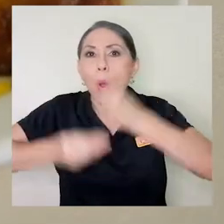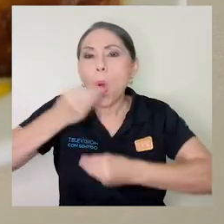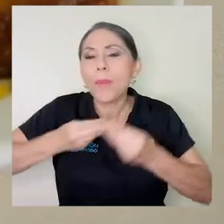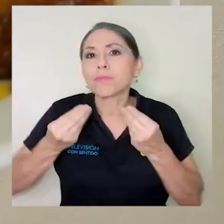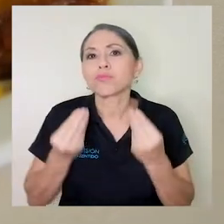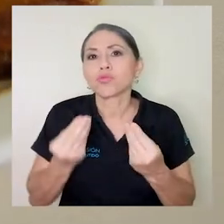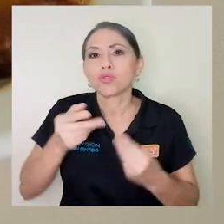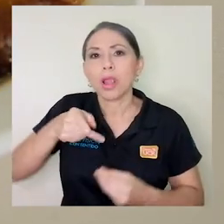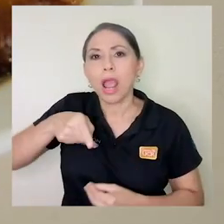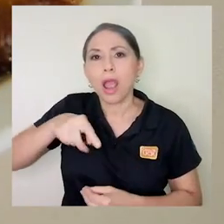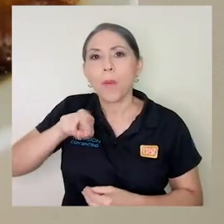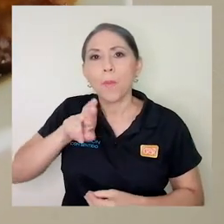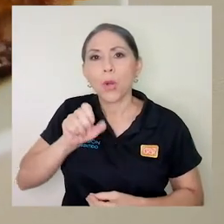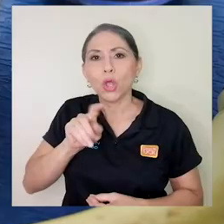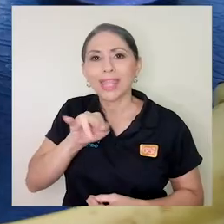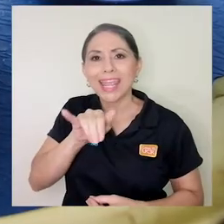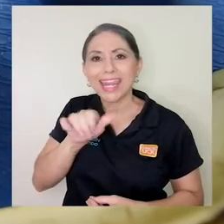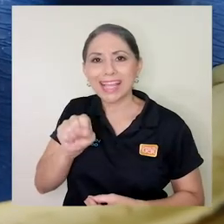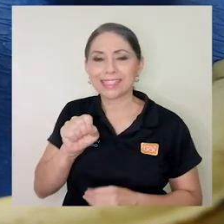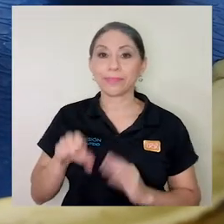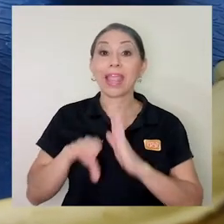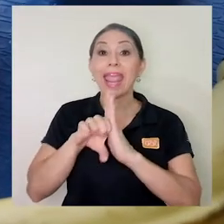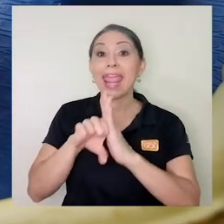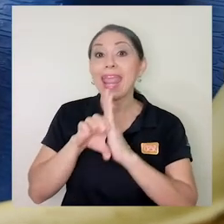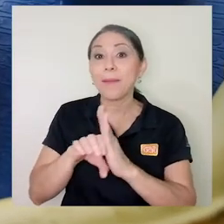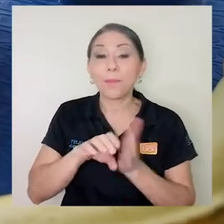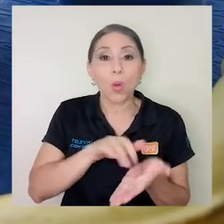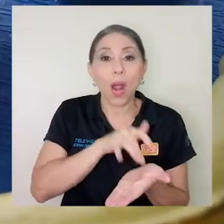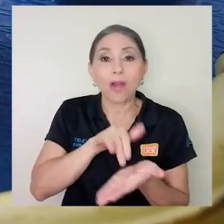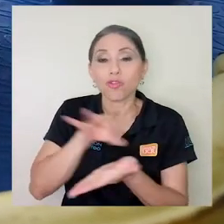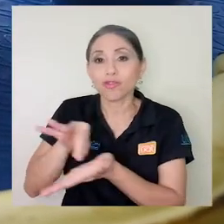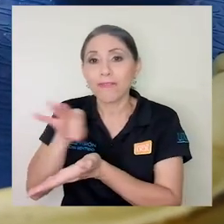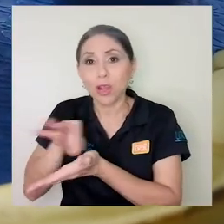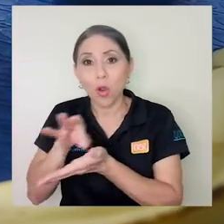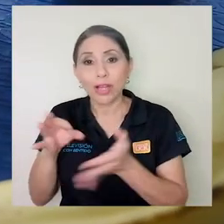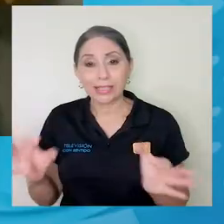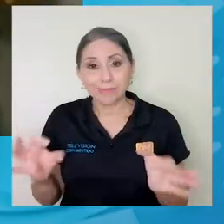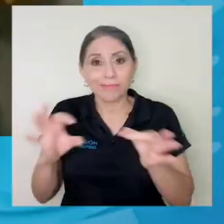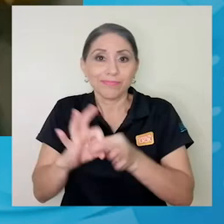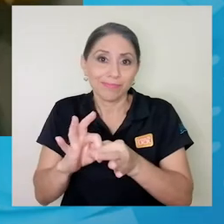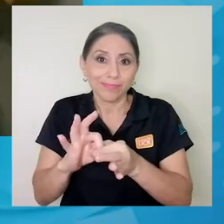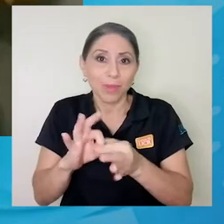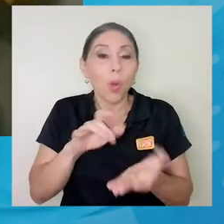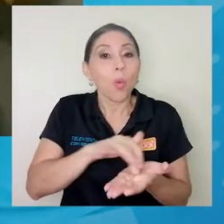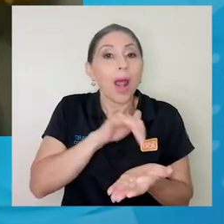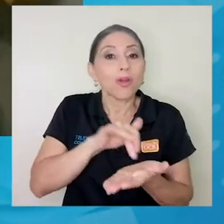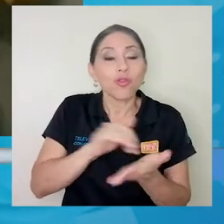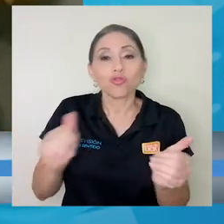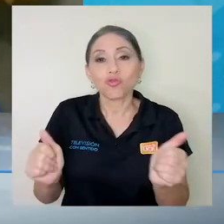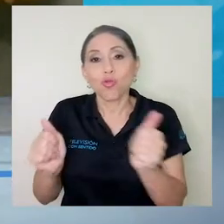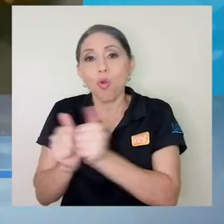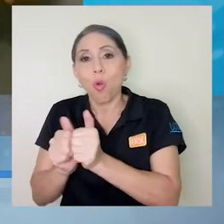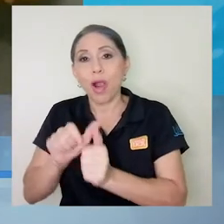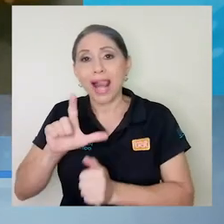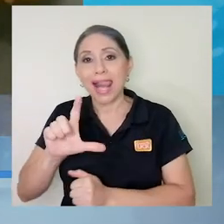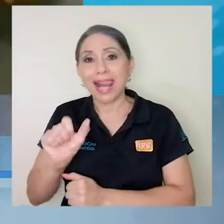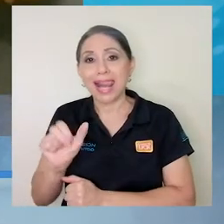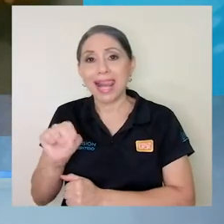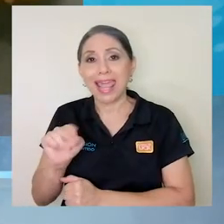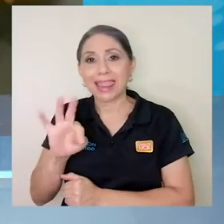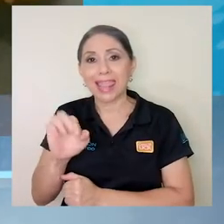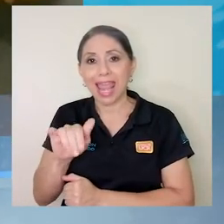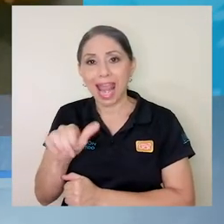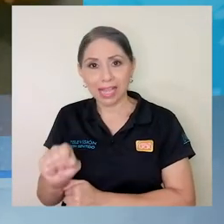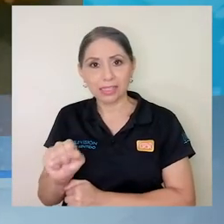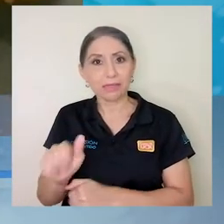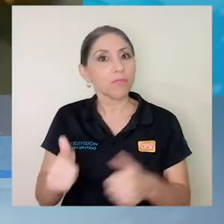ricos en proteínas. Por ejemplo, la combinación de arroz y frijoles o la combinación de arroz y lentejas. Es